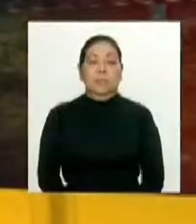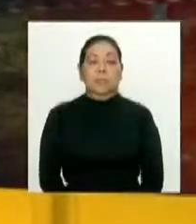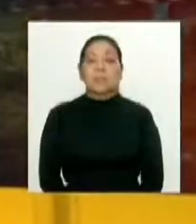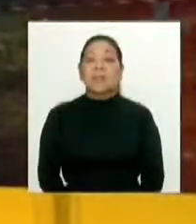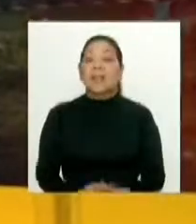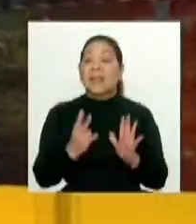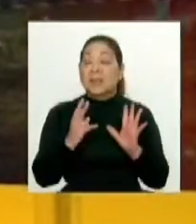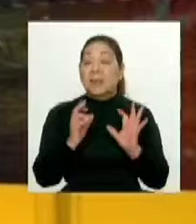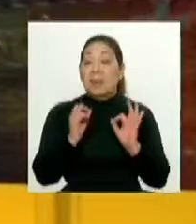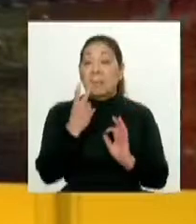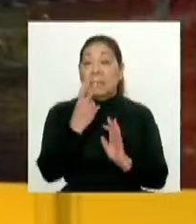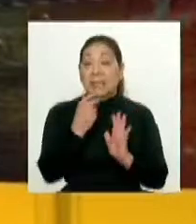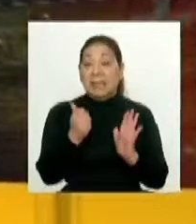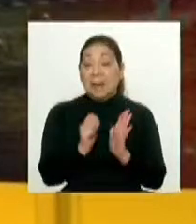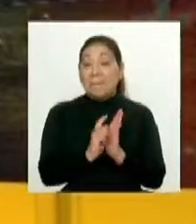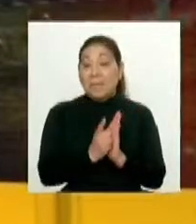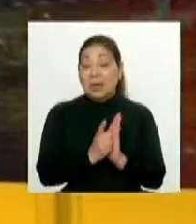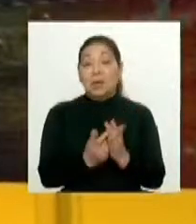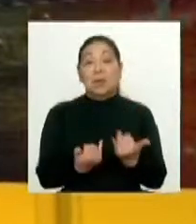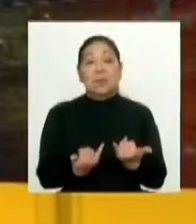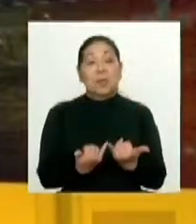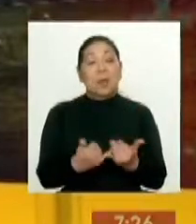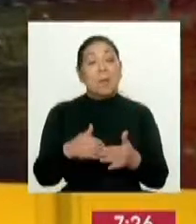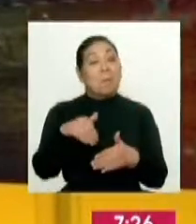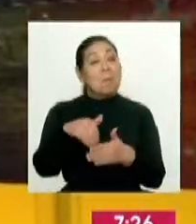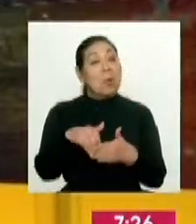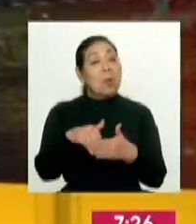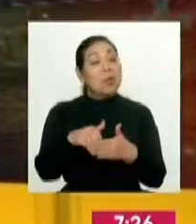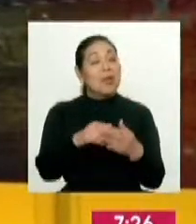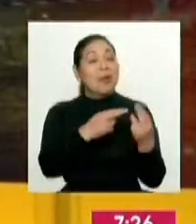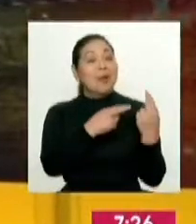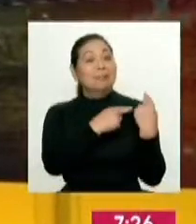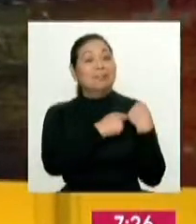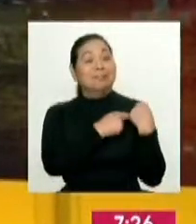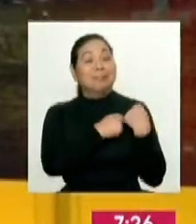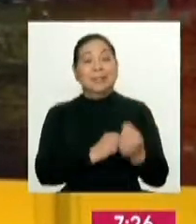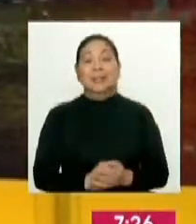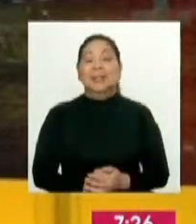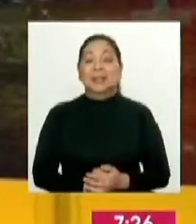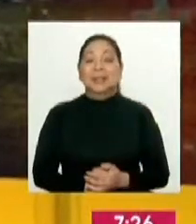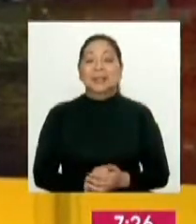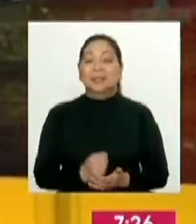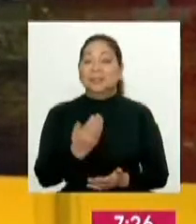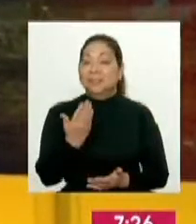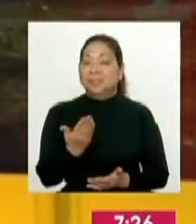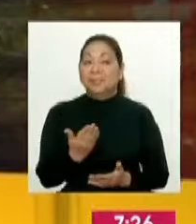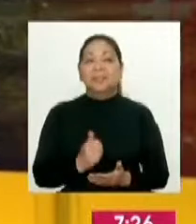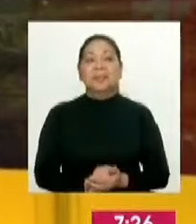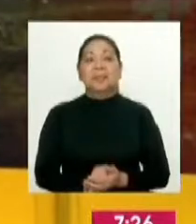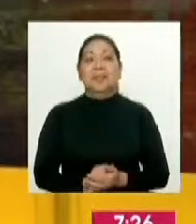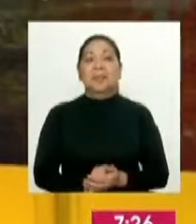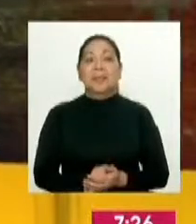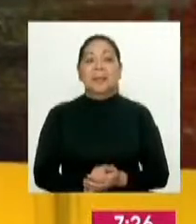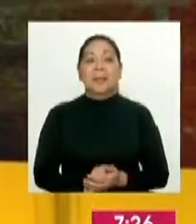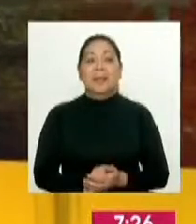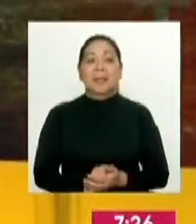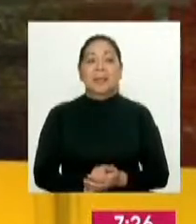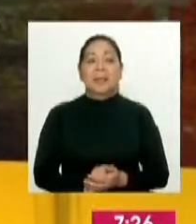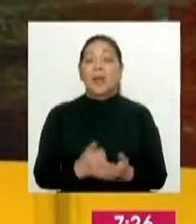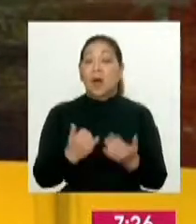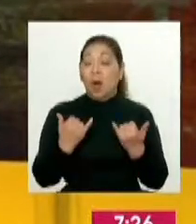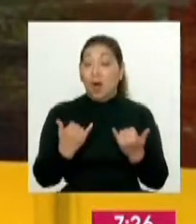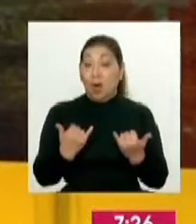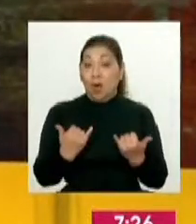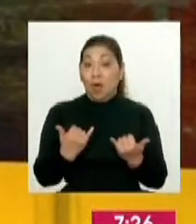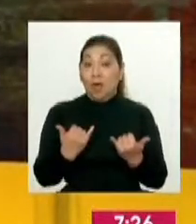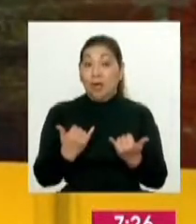7 de la mañana con 26 minutos, vamos al voto responsable, señor director, porque hoy